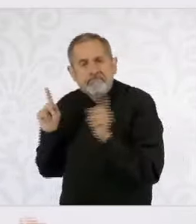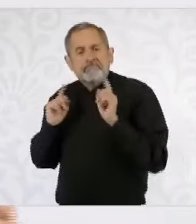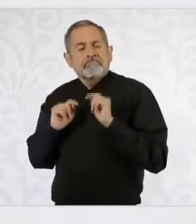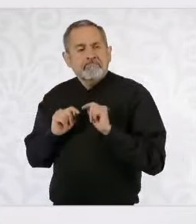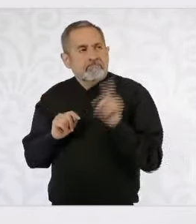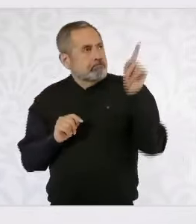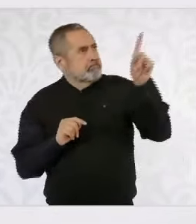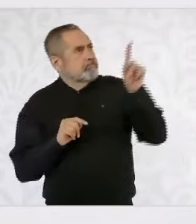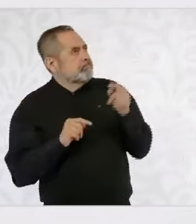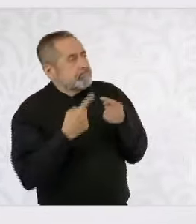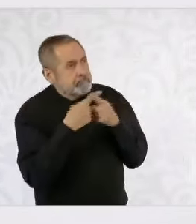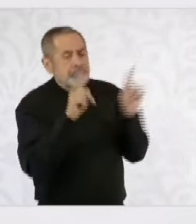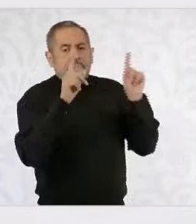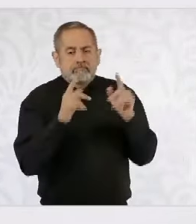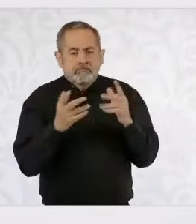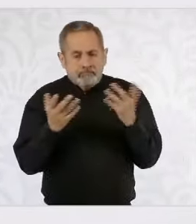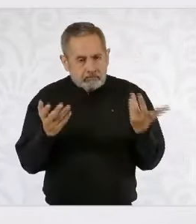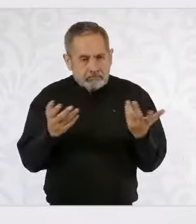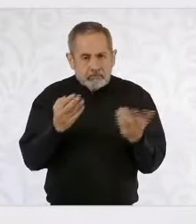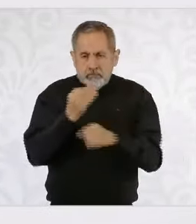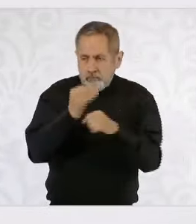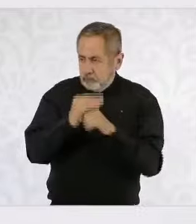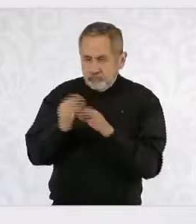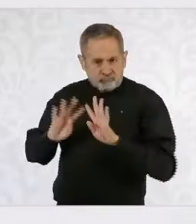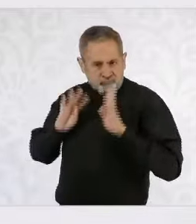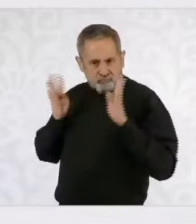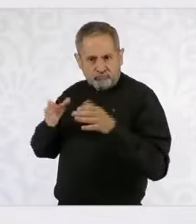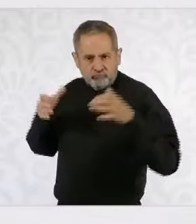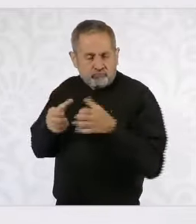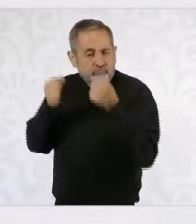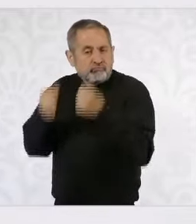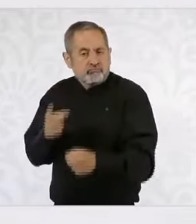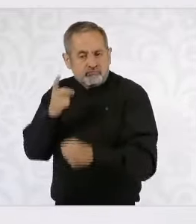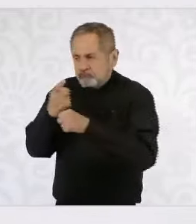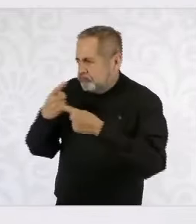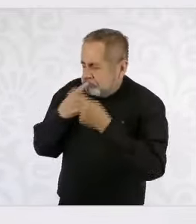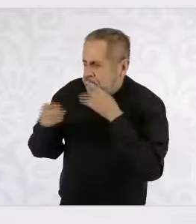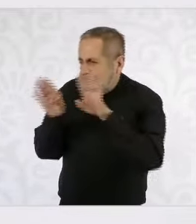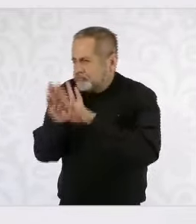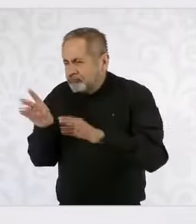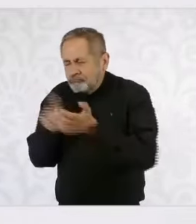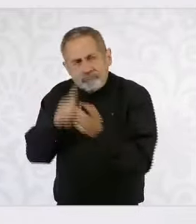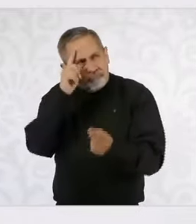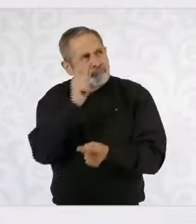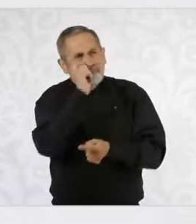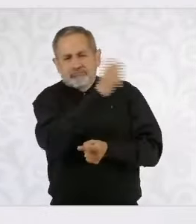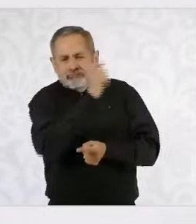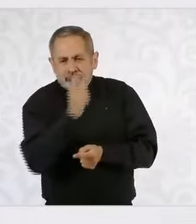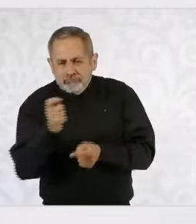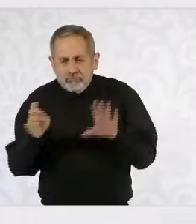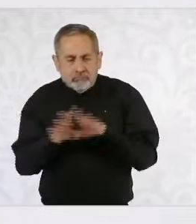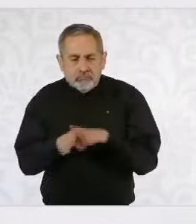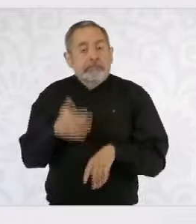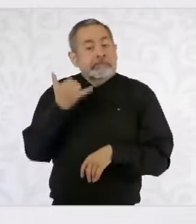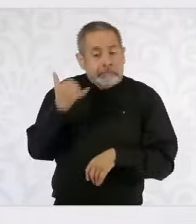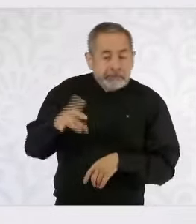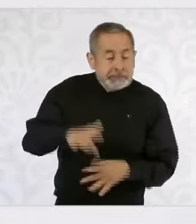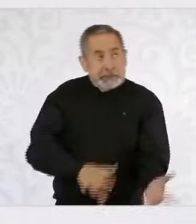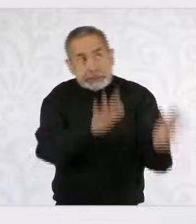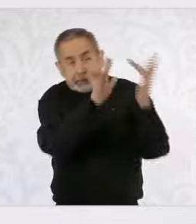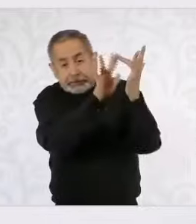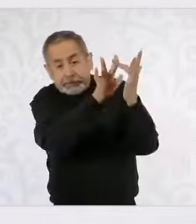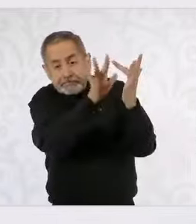trabajando todo el gabinete de seguridad y con las autoridades estatales en estrategias